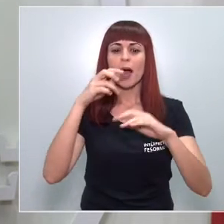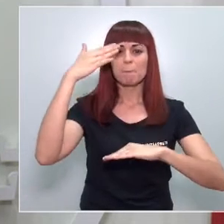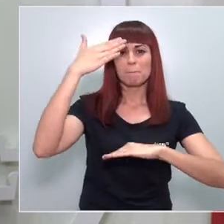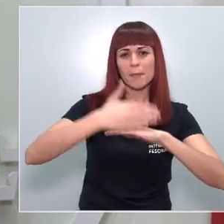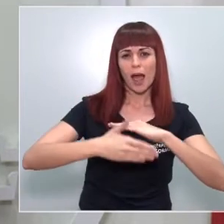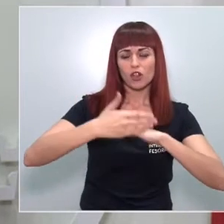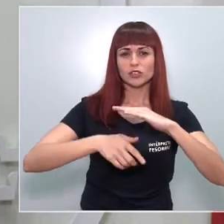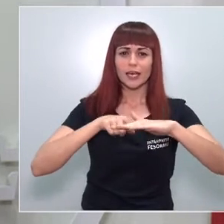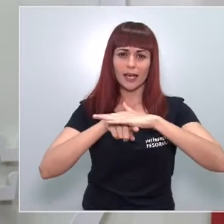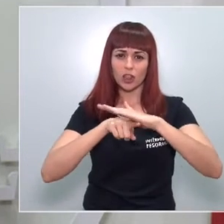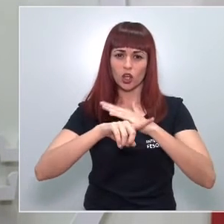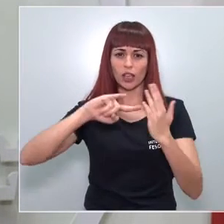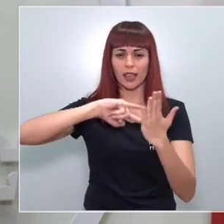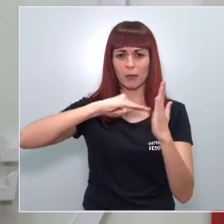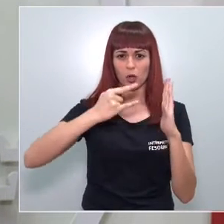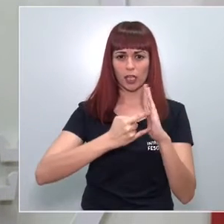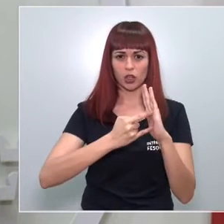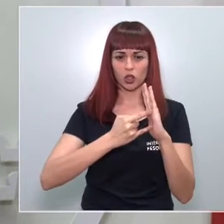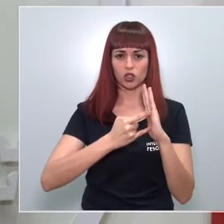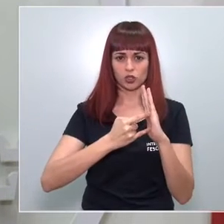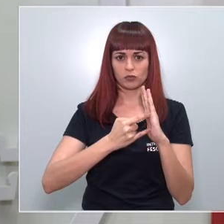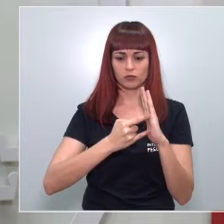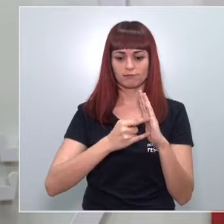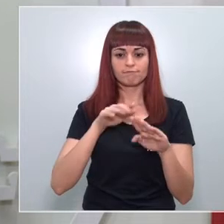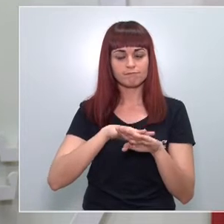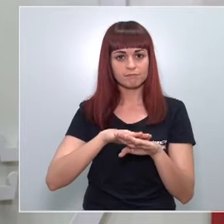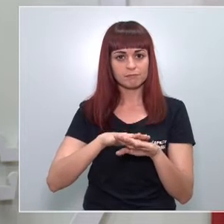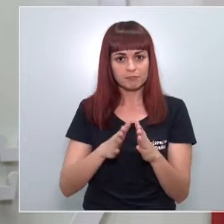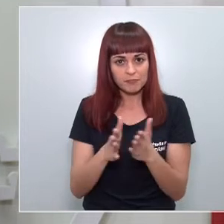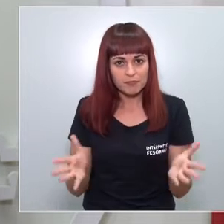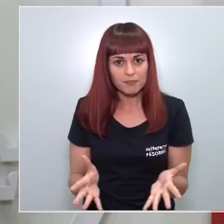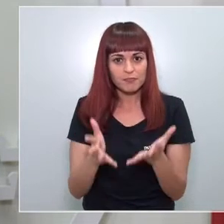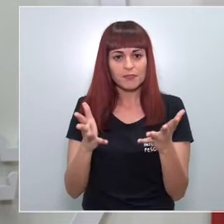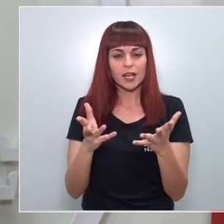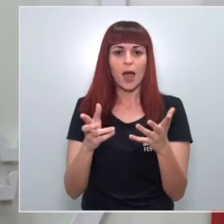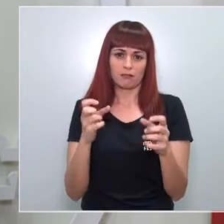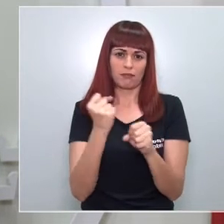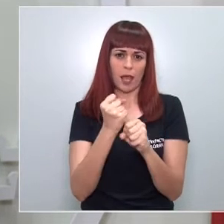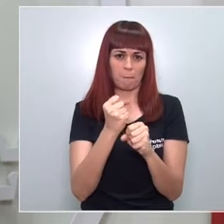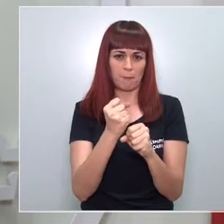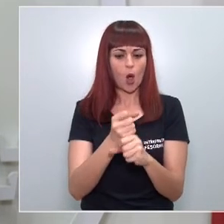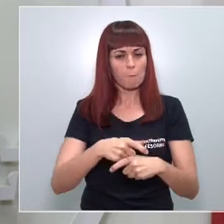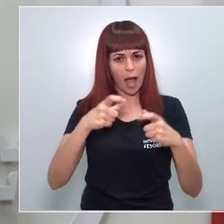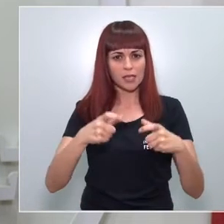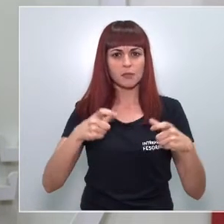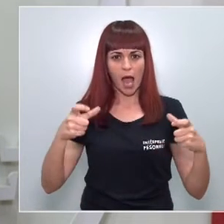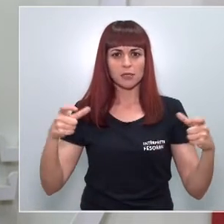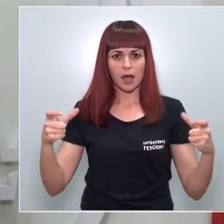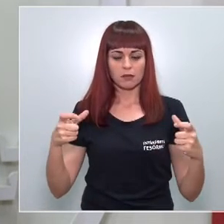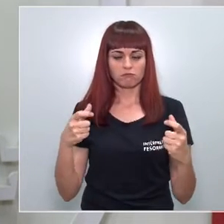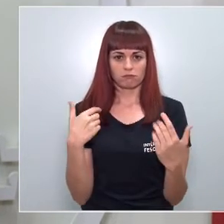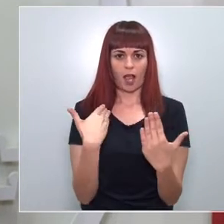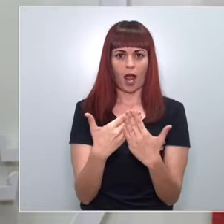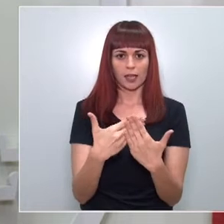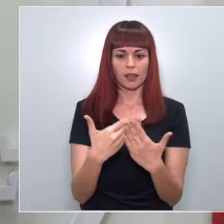de tramitación de proyectos, lo que va a incentivar la creación de riqueza y empleo, garantizando el cuidado y